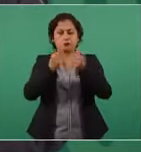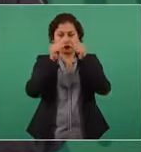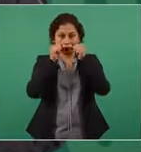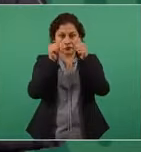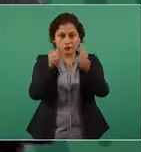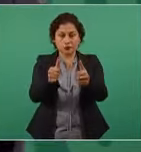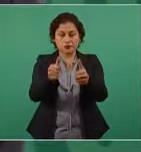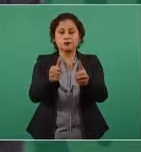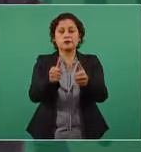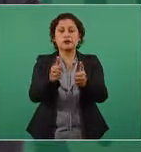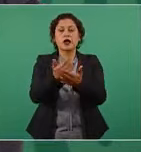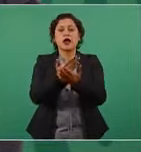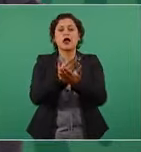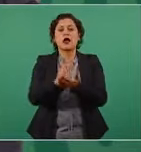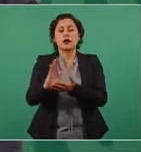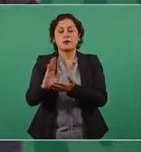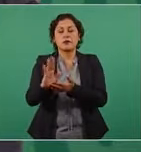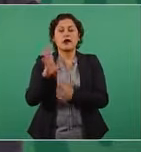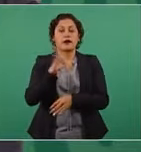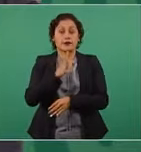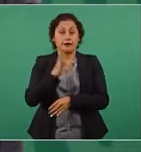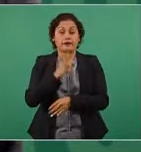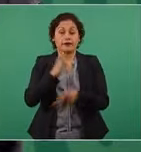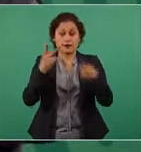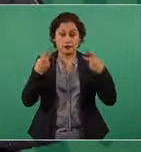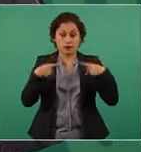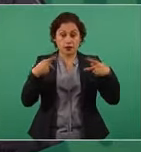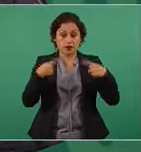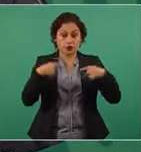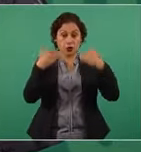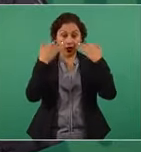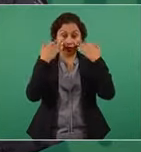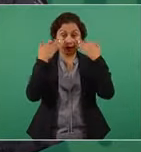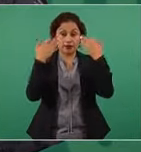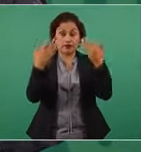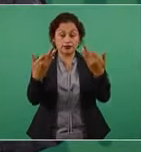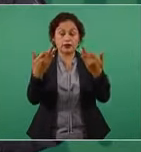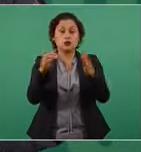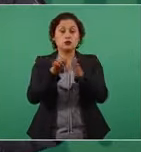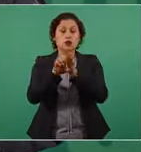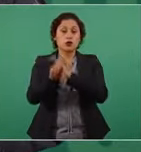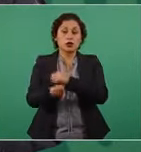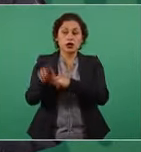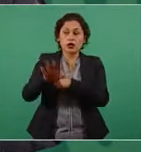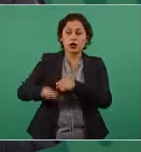testigos como organismos de la ONU,